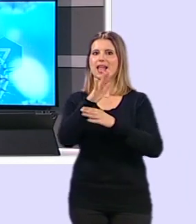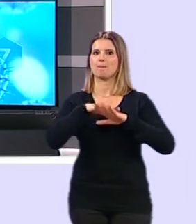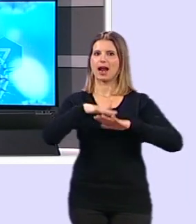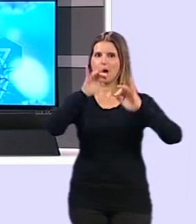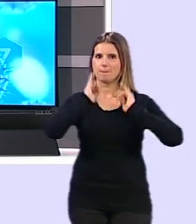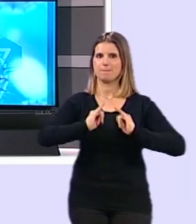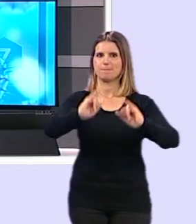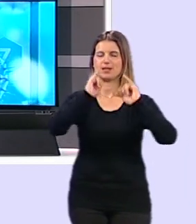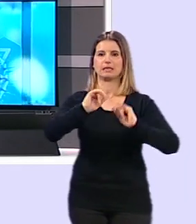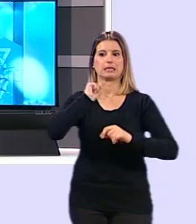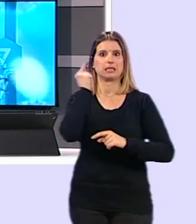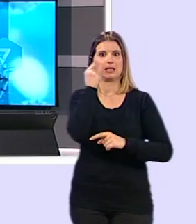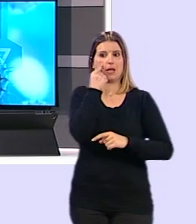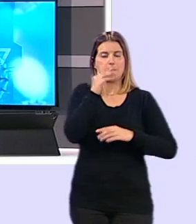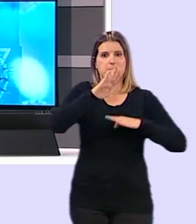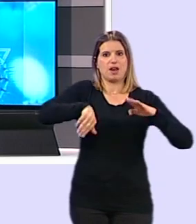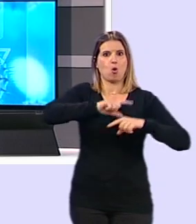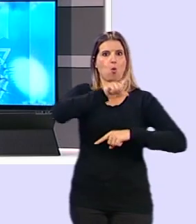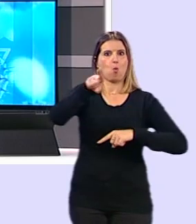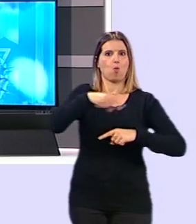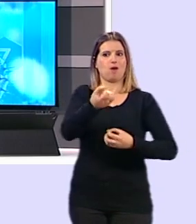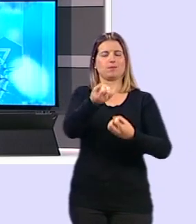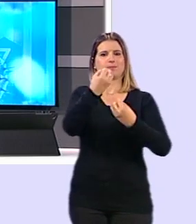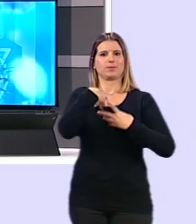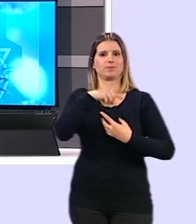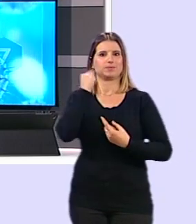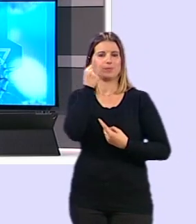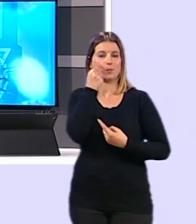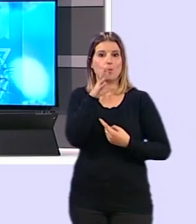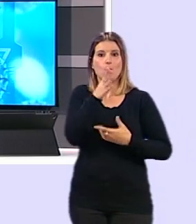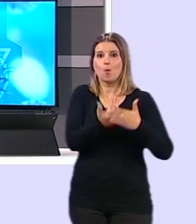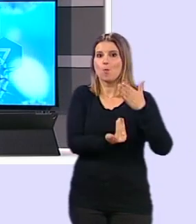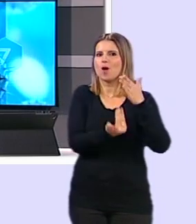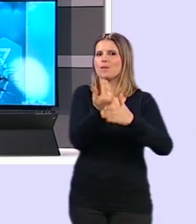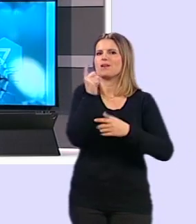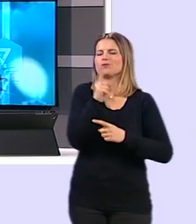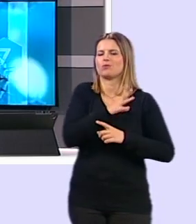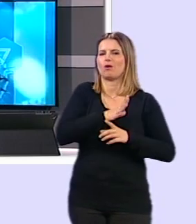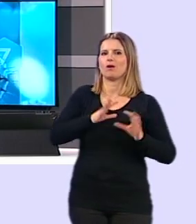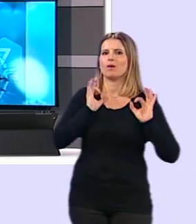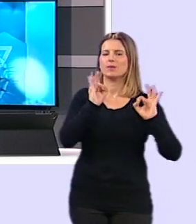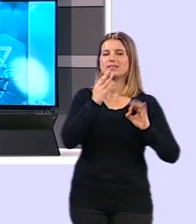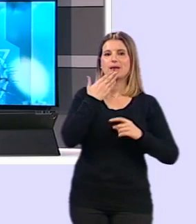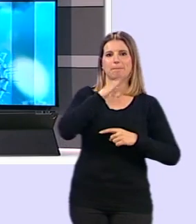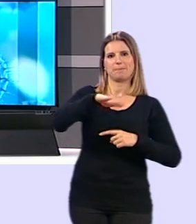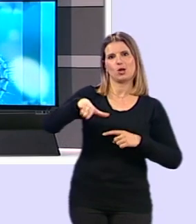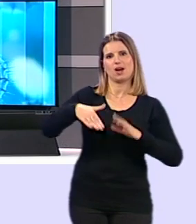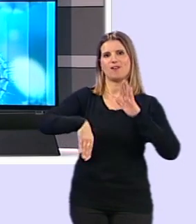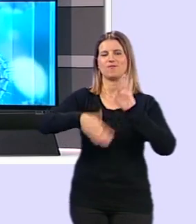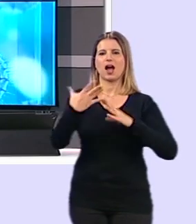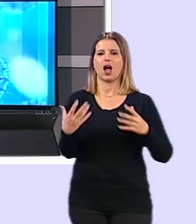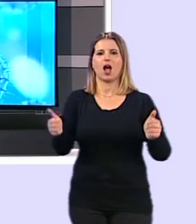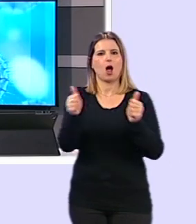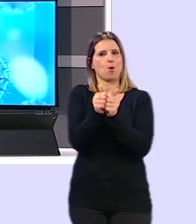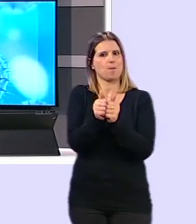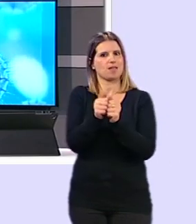Esto lo hemos conocido hace menos de una hora, porque por la mañana solo estaba previsto que los menores salieran a acompañar a